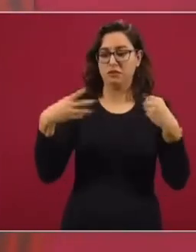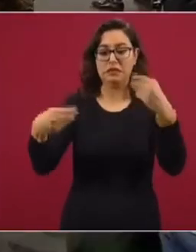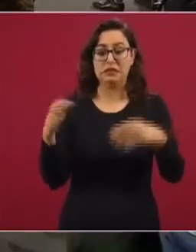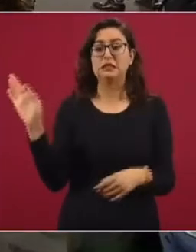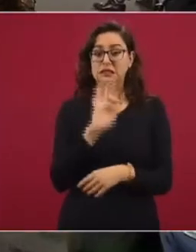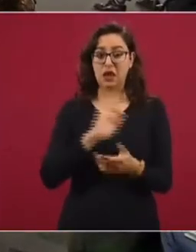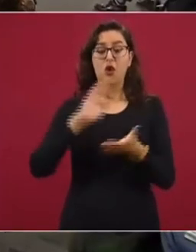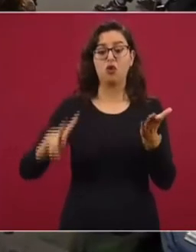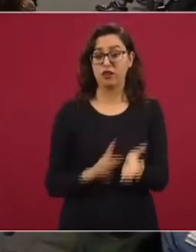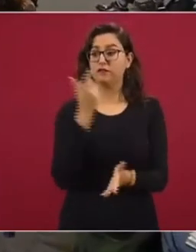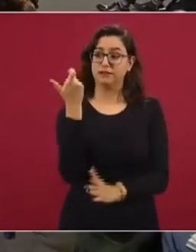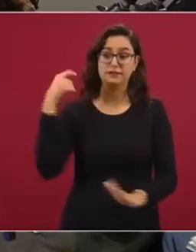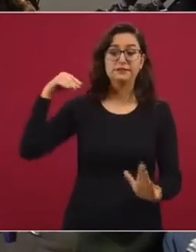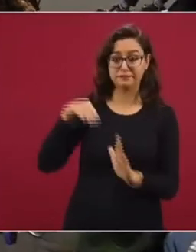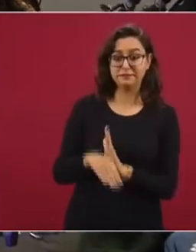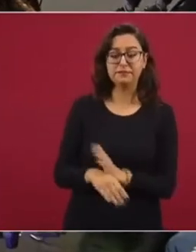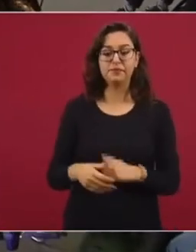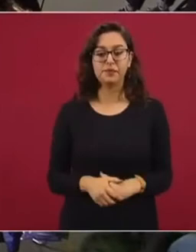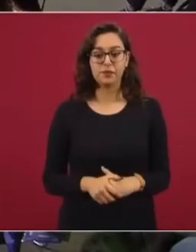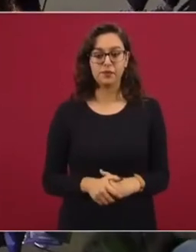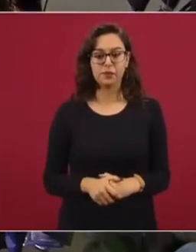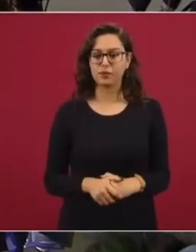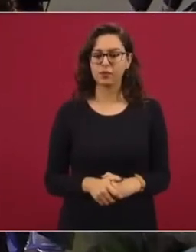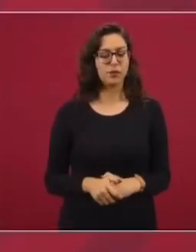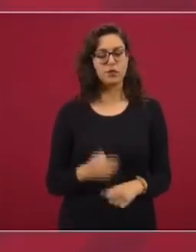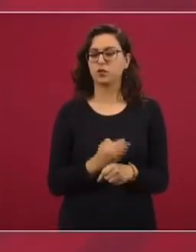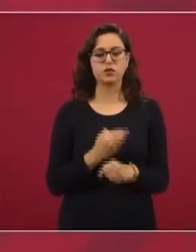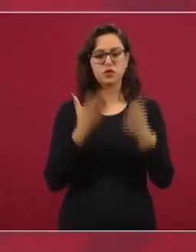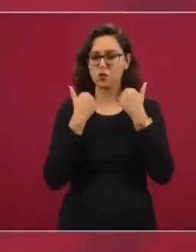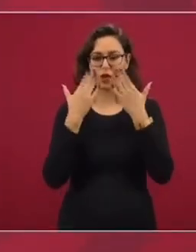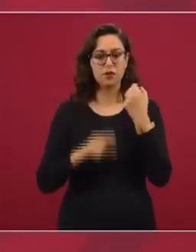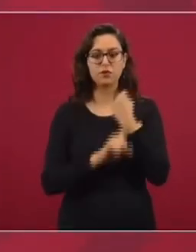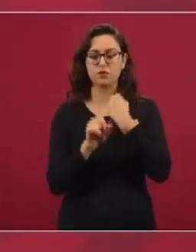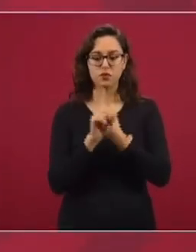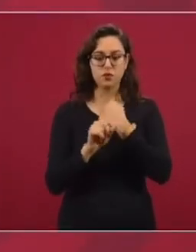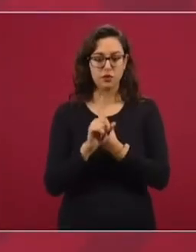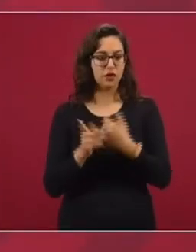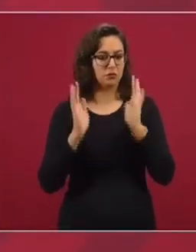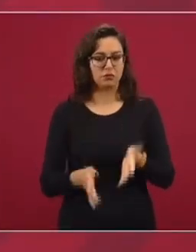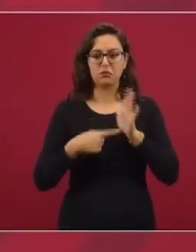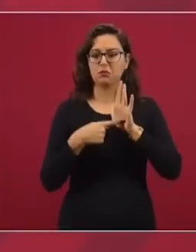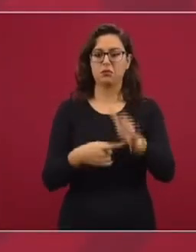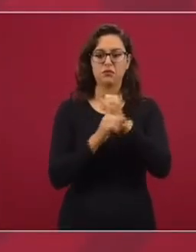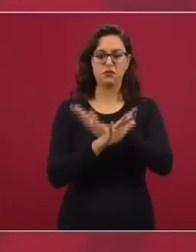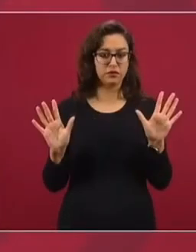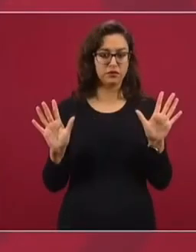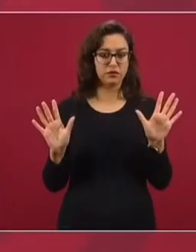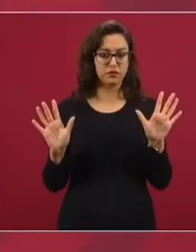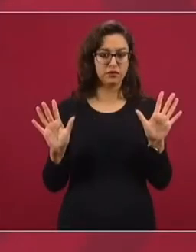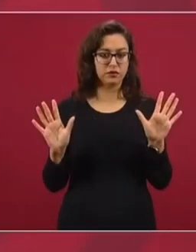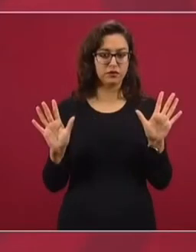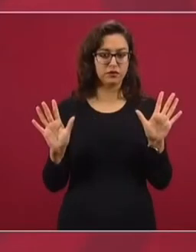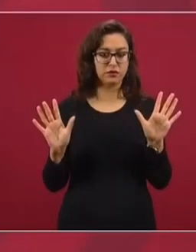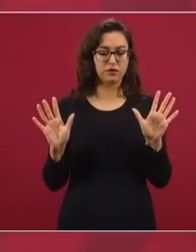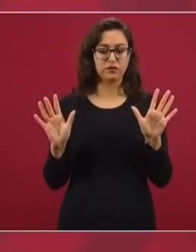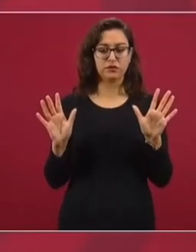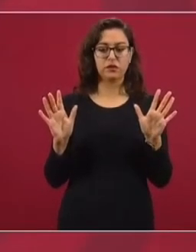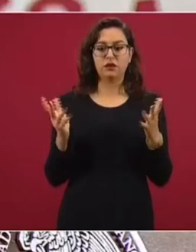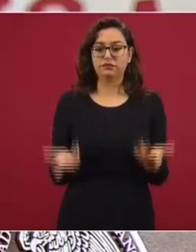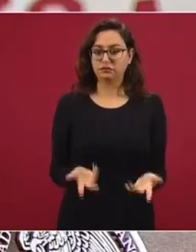excepto de una desaceleración económica en caso de DASES. No hay problemas, este, aquí se está aclarando de que no hay